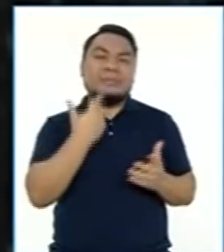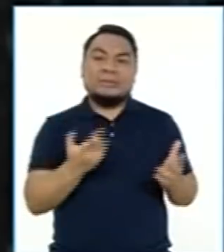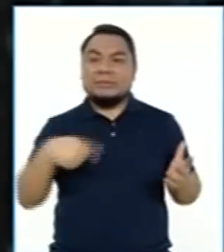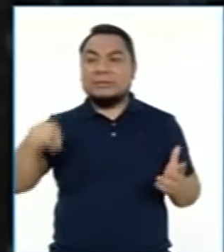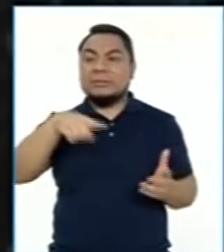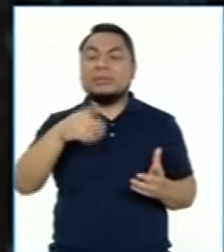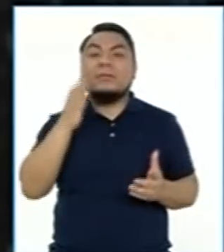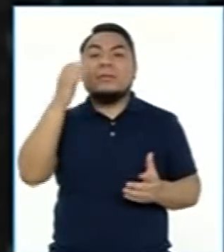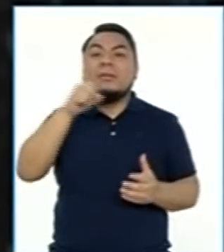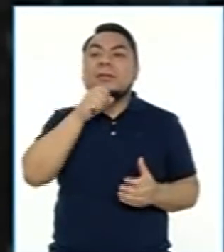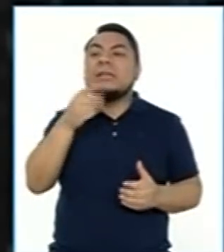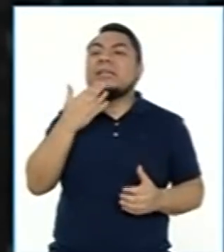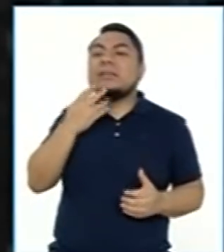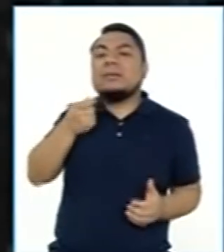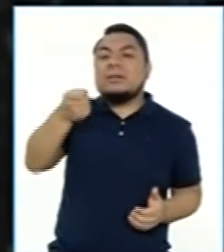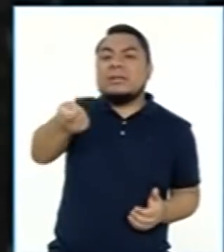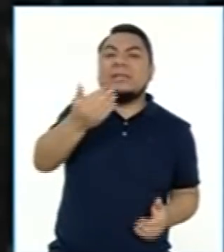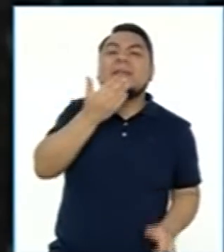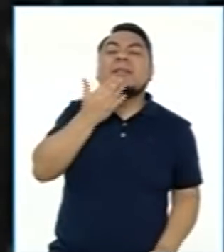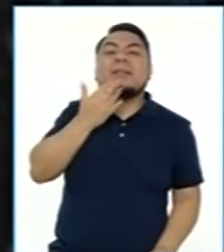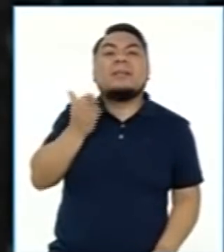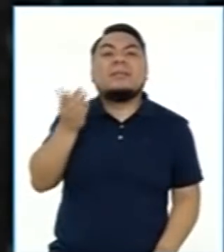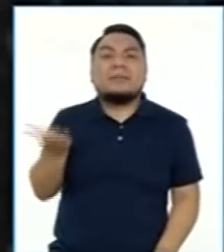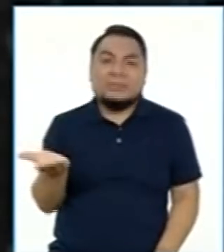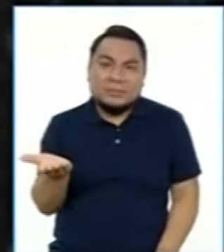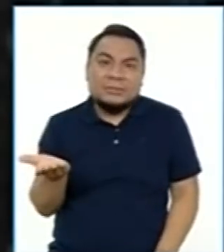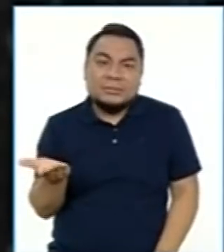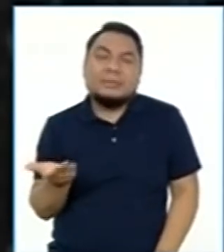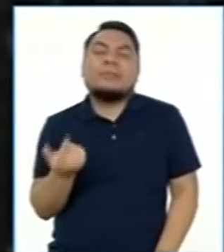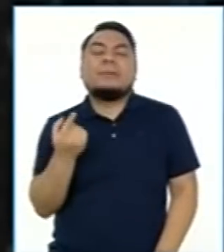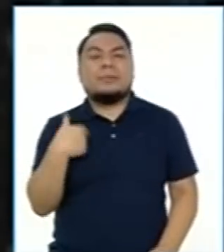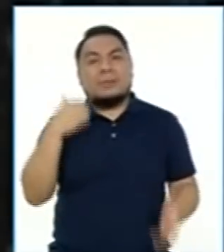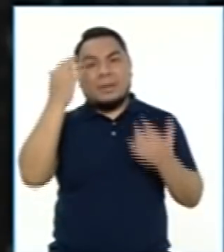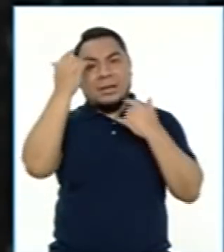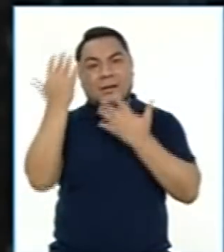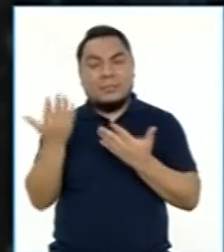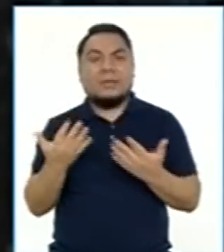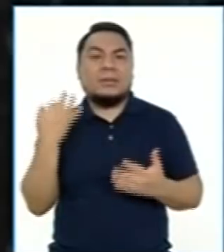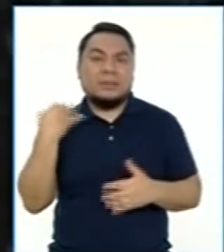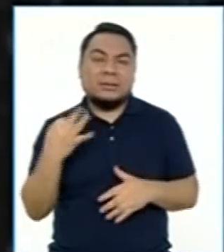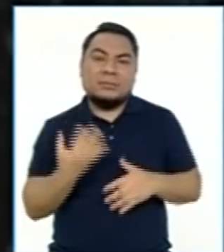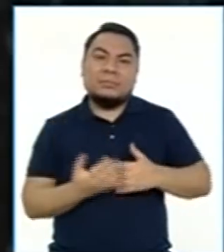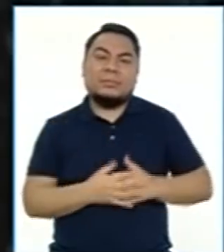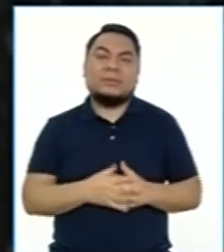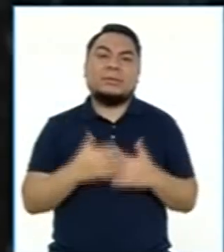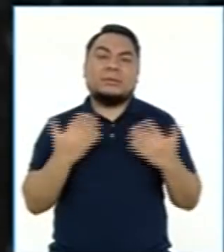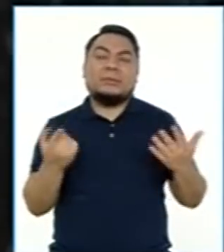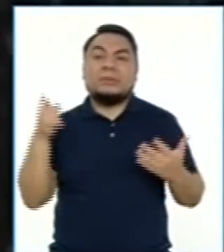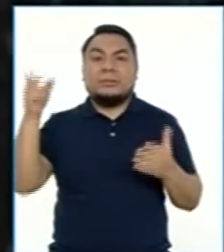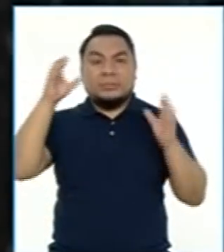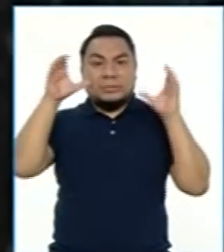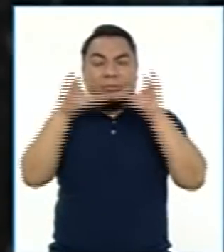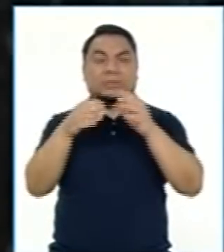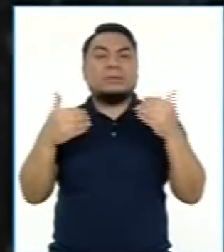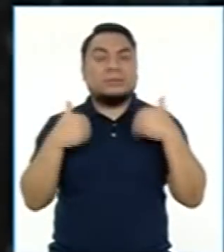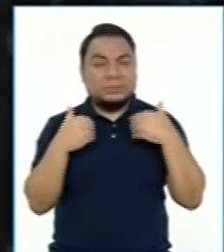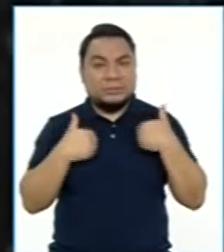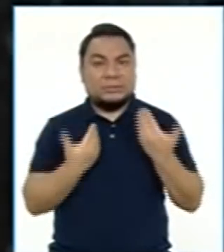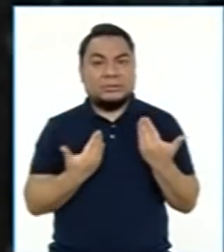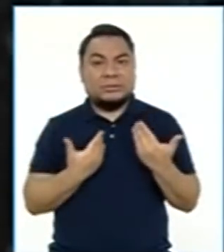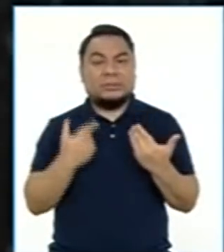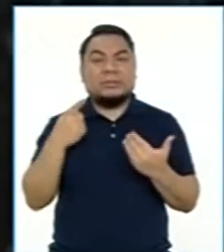garantizar pensiones para el futuro de los peruanos. Esperamos, como siempre, que el Congreso dé